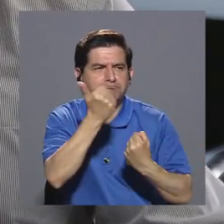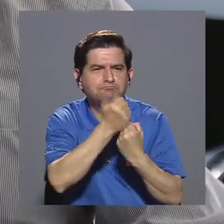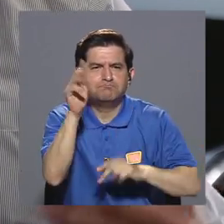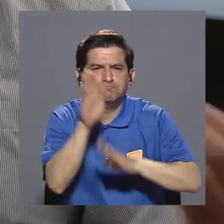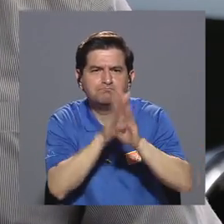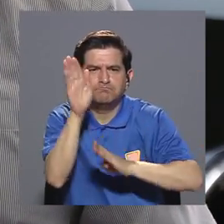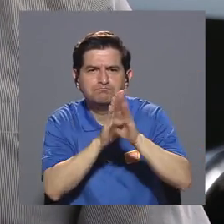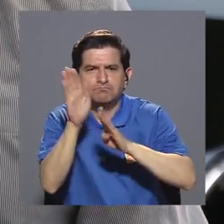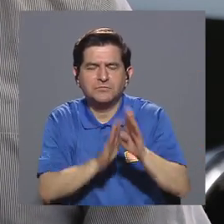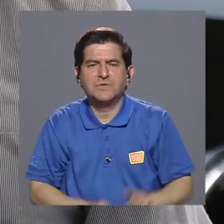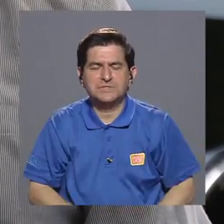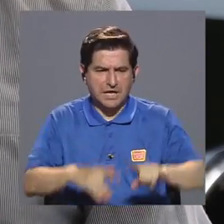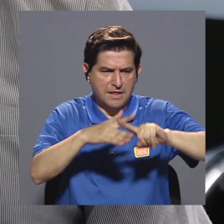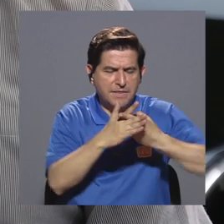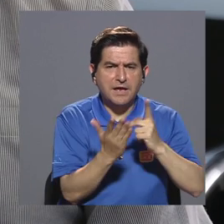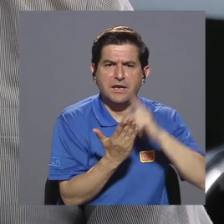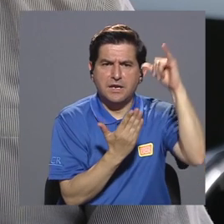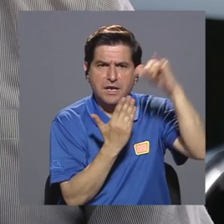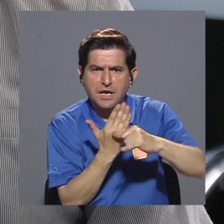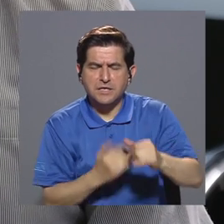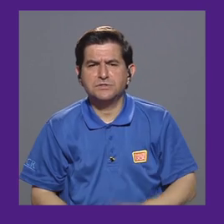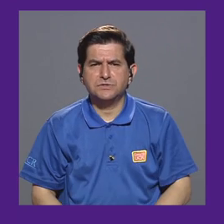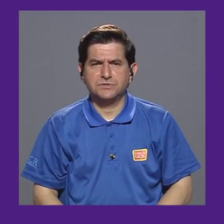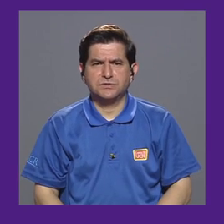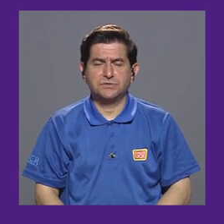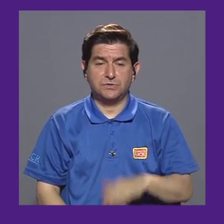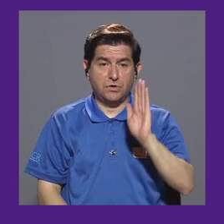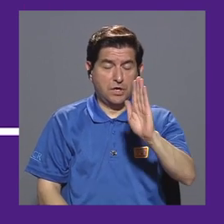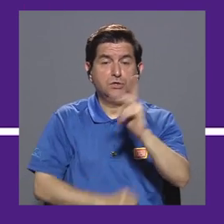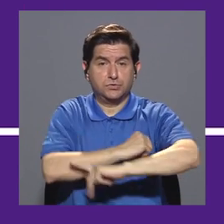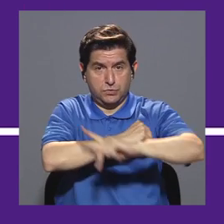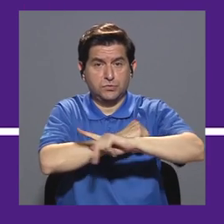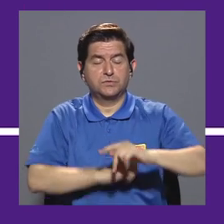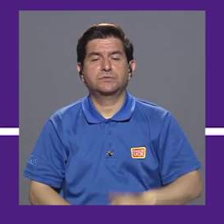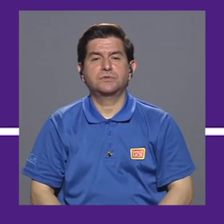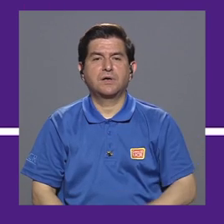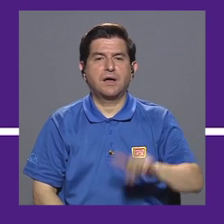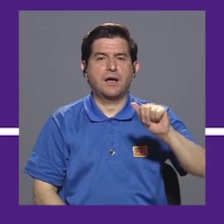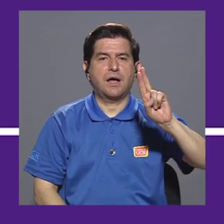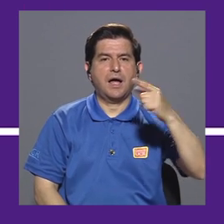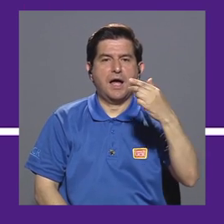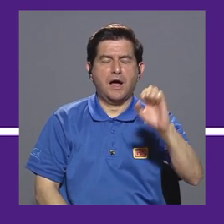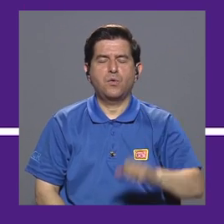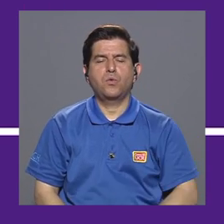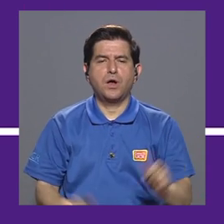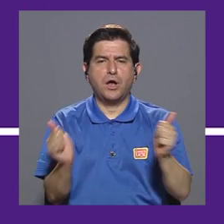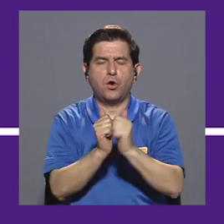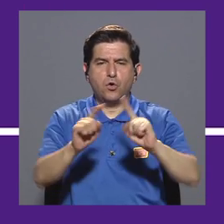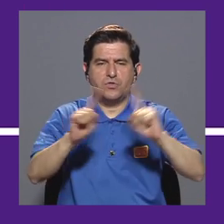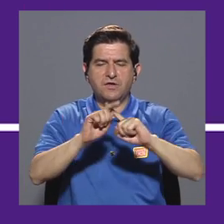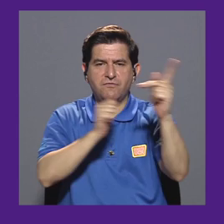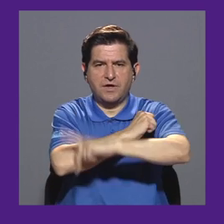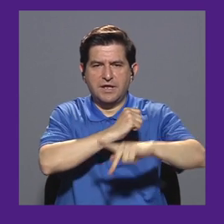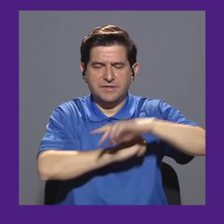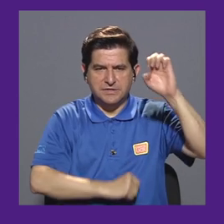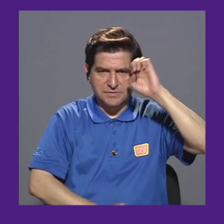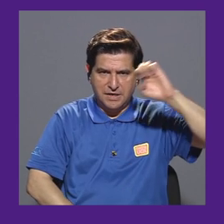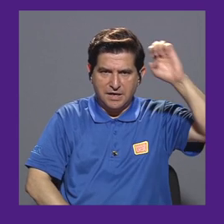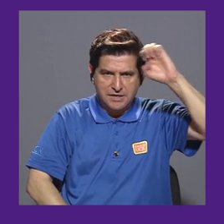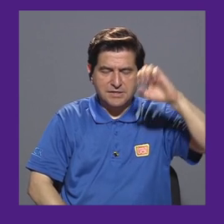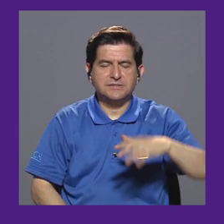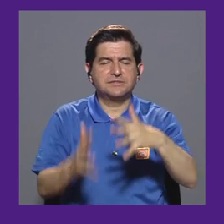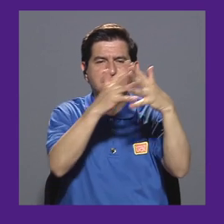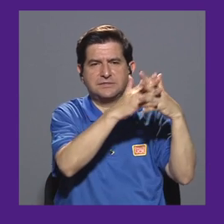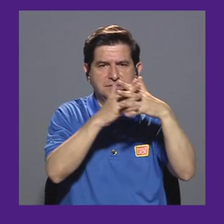están apoyando el desarrollo de startups y emprendimientos para sus países. AUGE compitió con varios países de Europa,